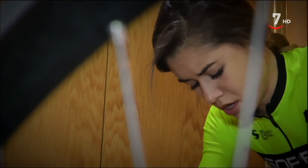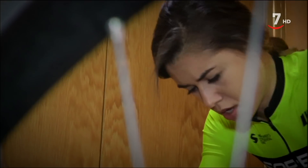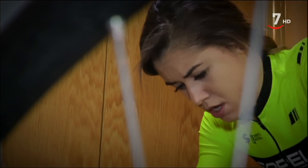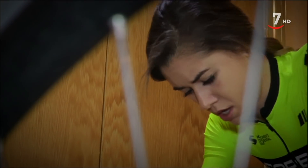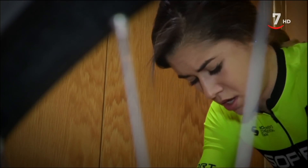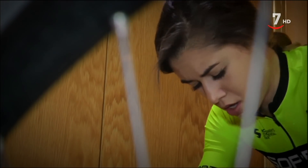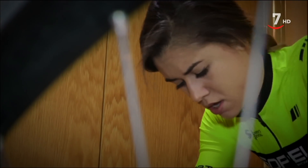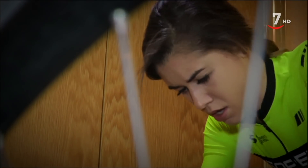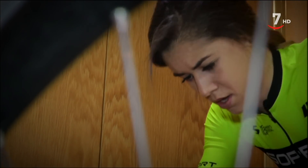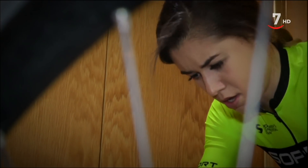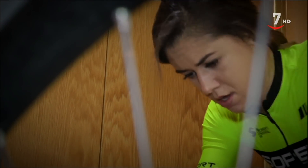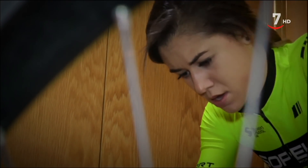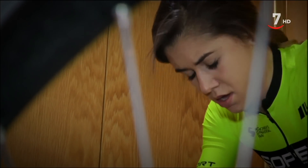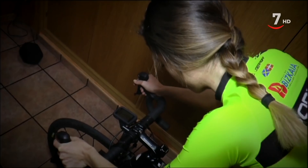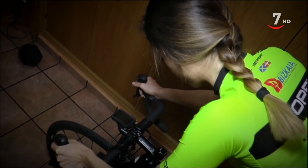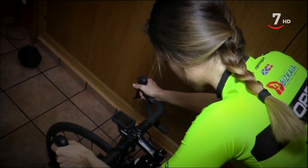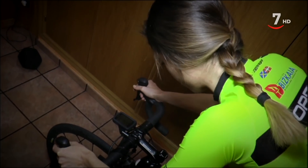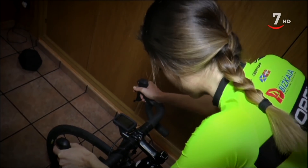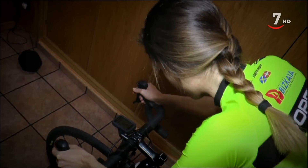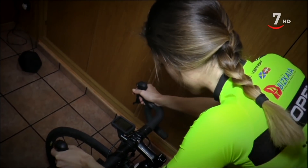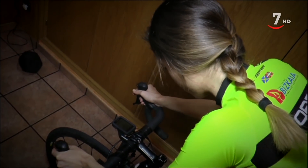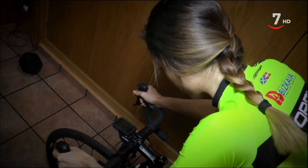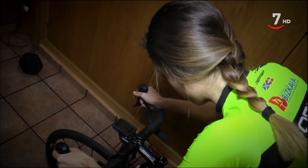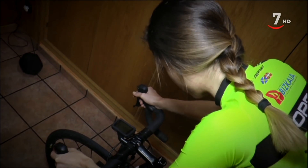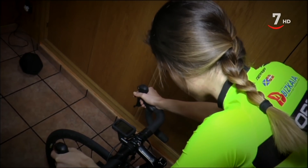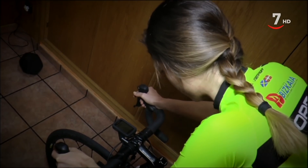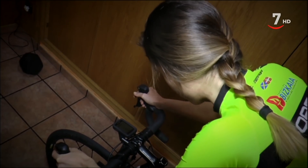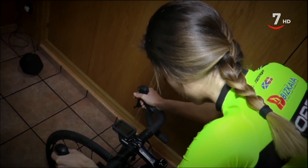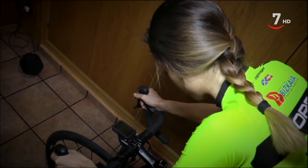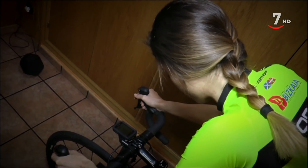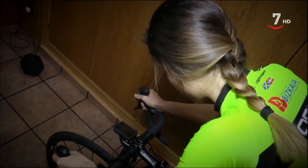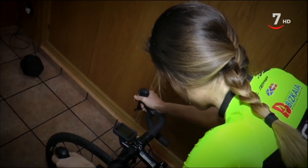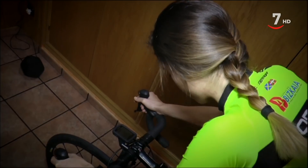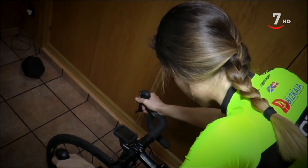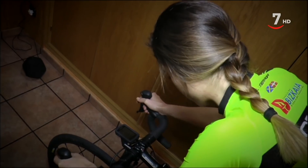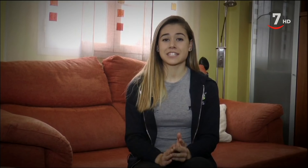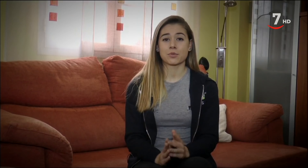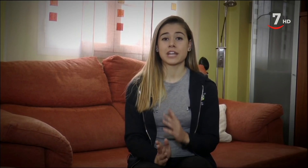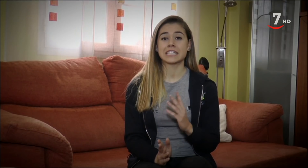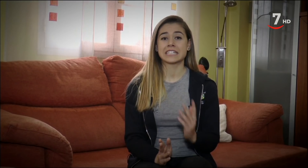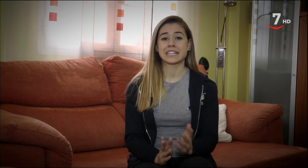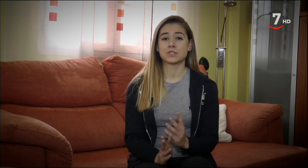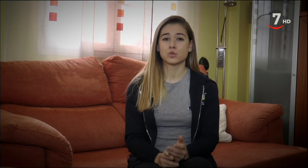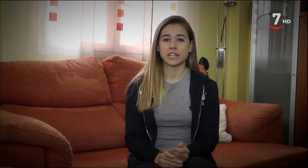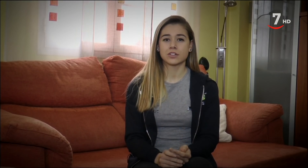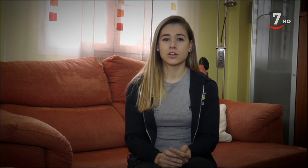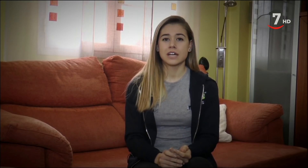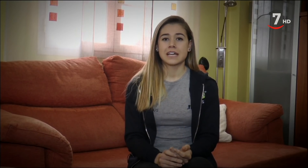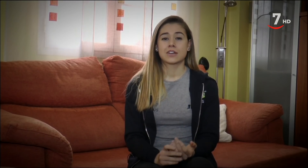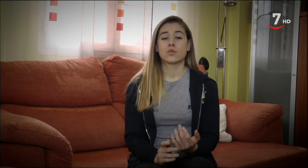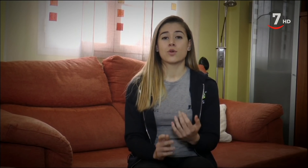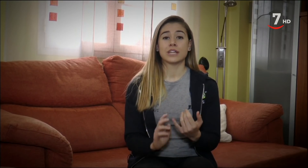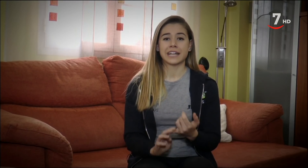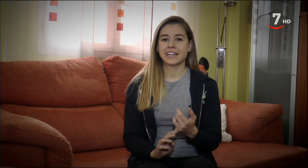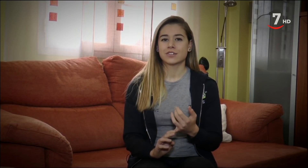controvertida decisión de mantener las fechas para que se celebre el Tour de Francia. Muchos de los ciclistas que podrían estar disputándolo,